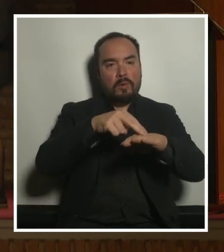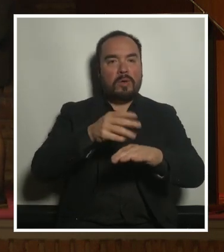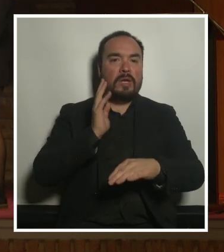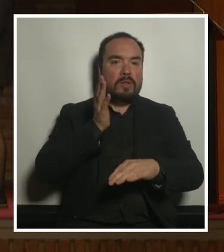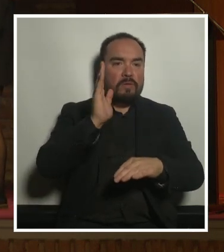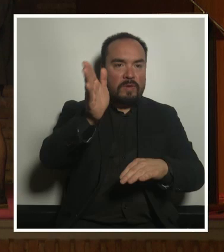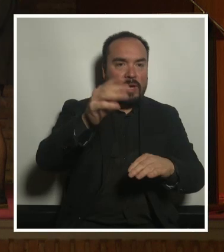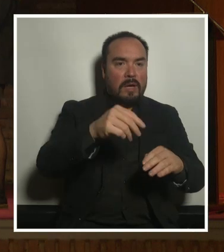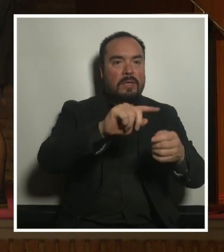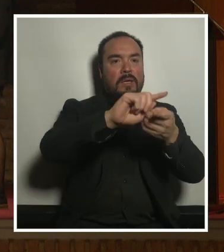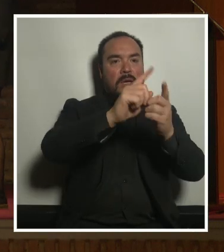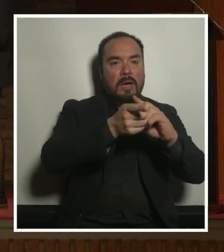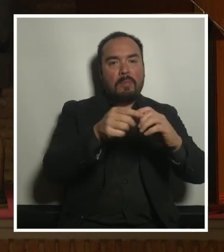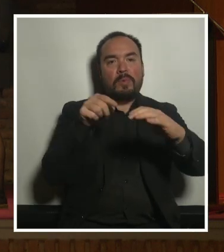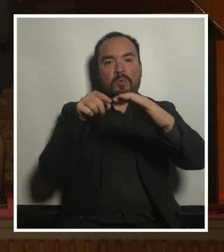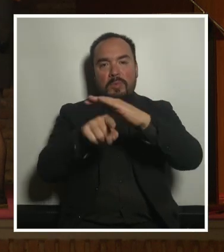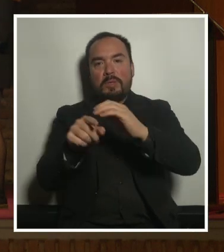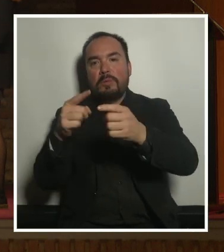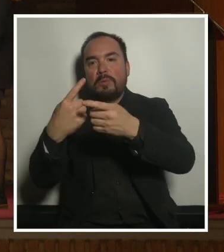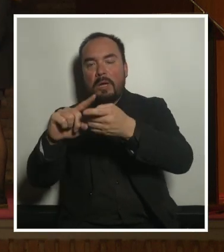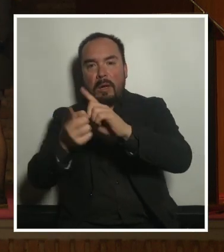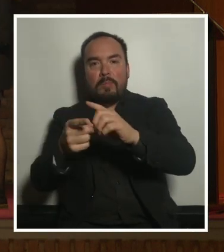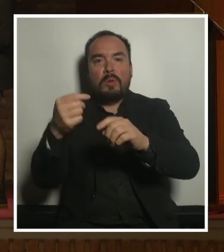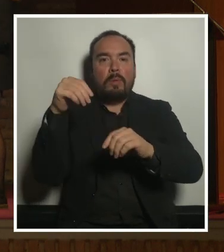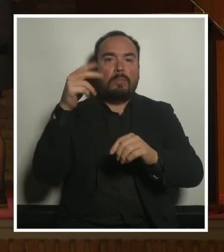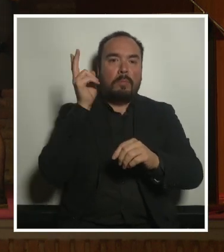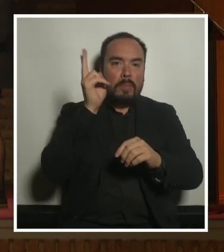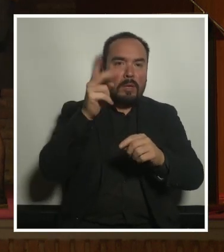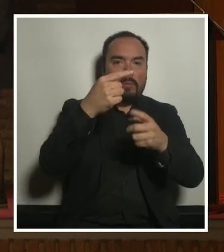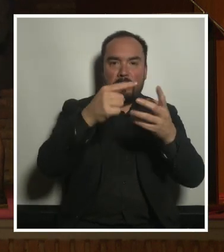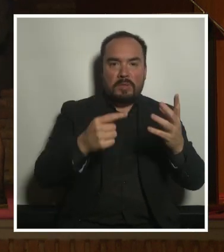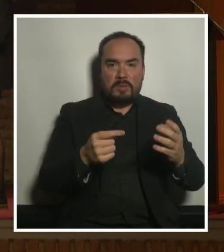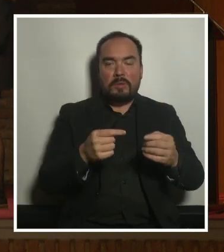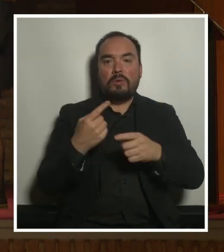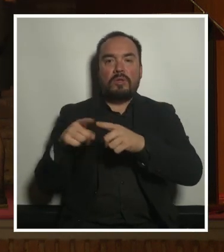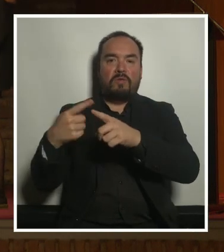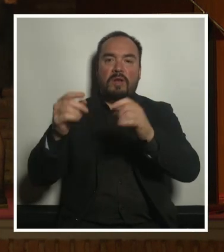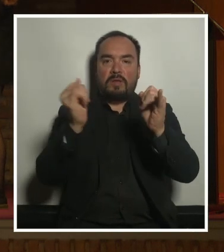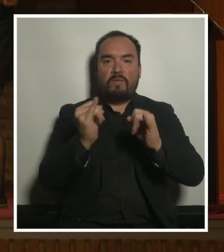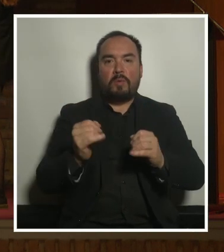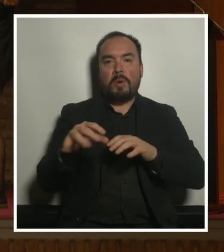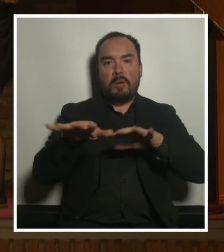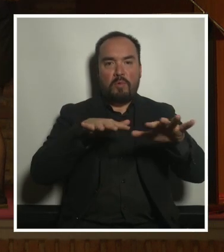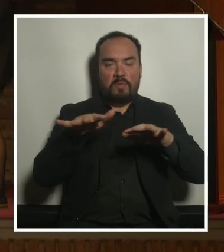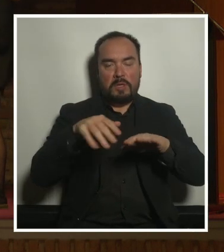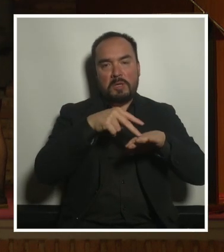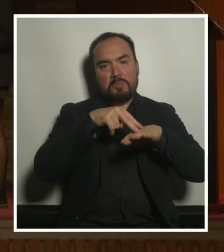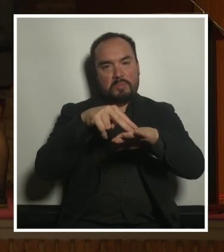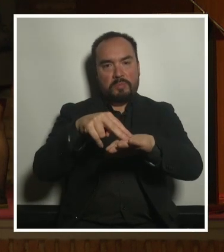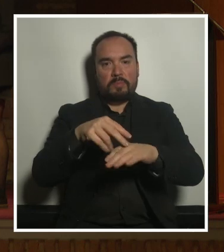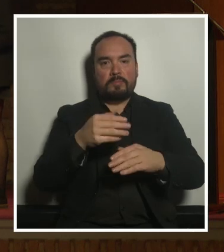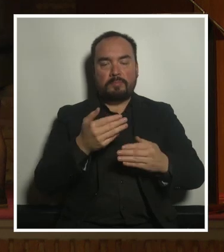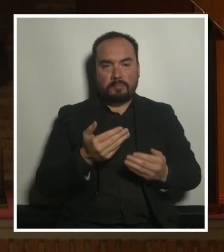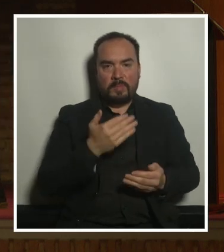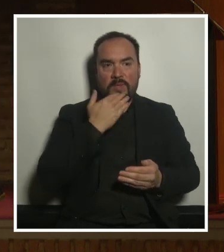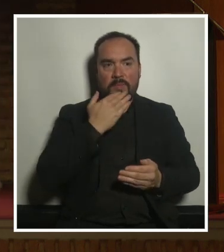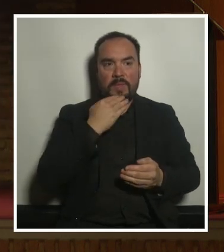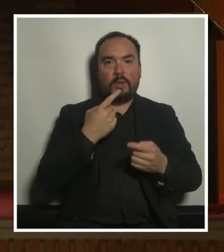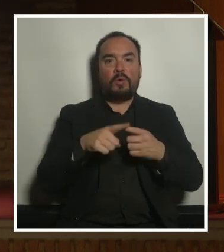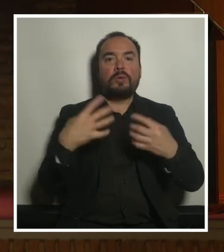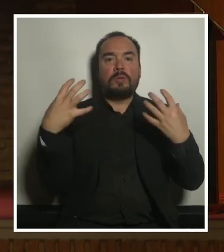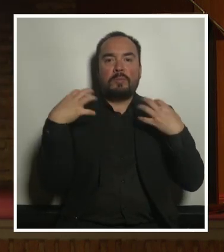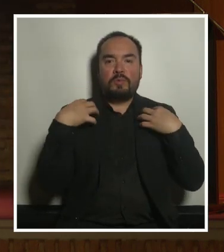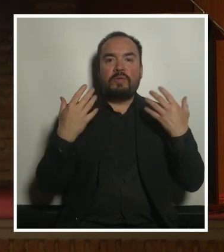escalas que estén como conectados los diferentes tipos de movilidad etcétera la corresponsabilidad que es